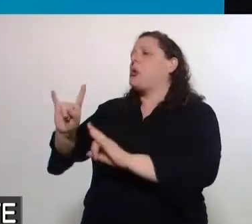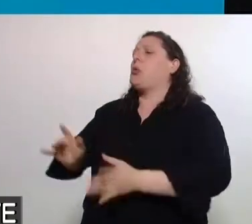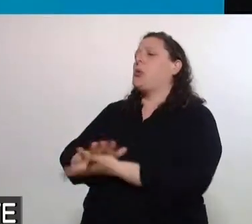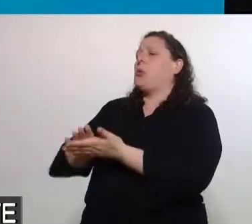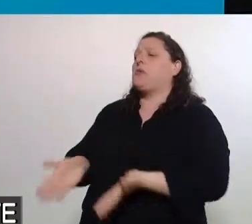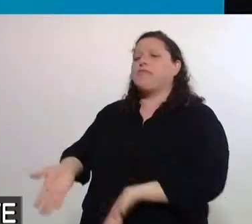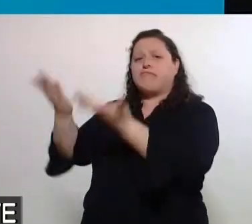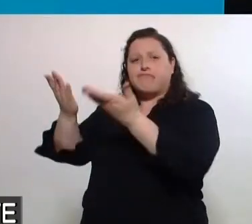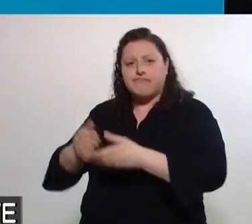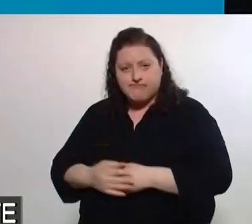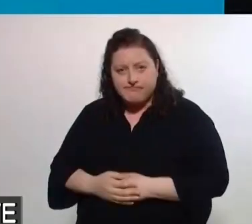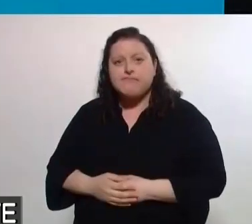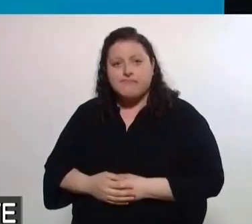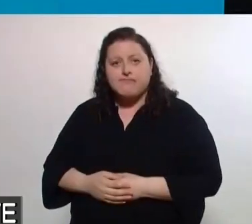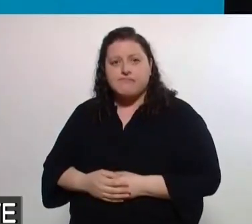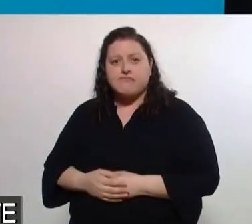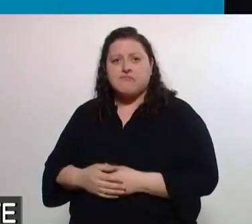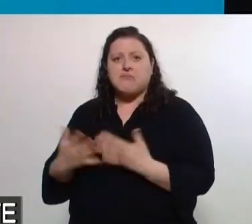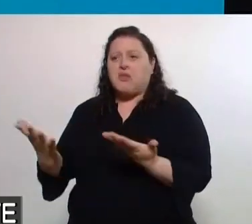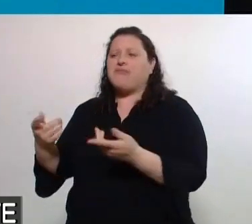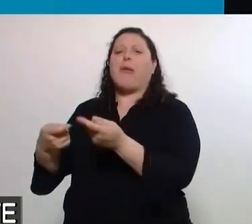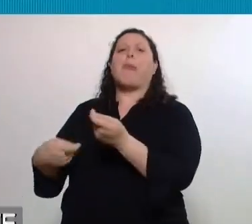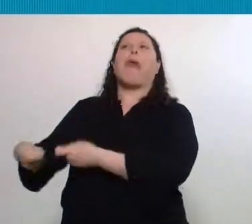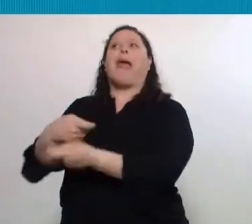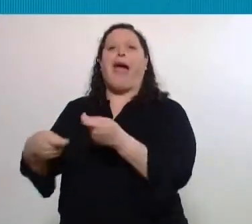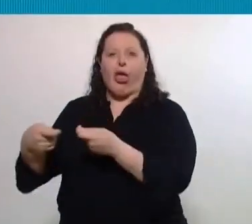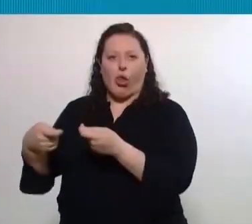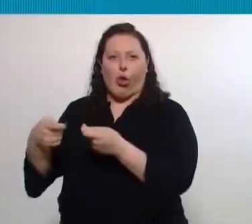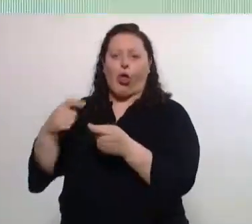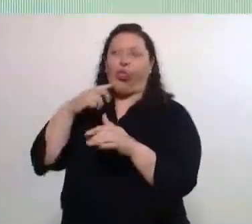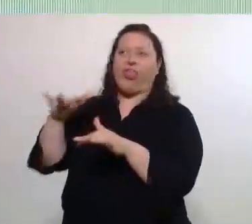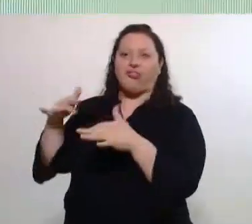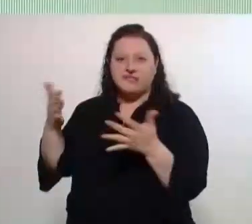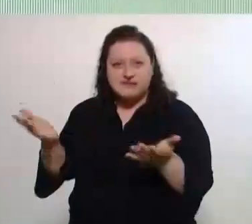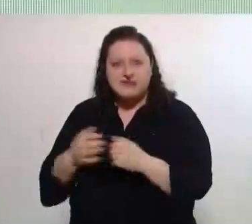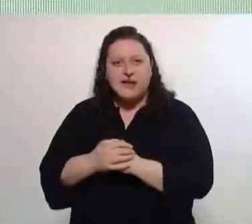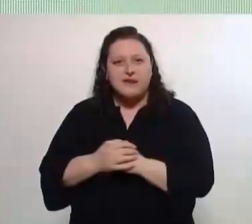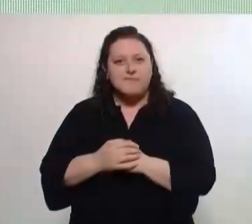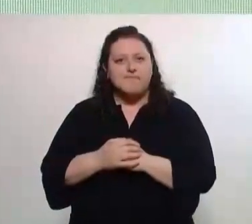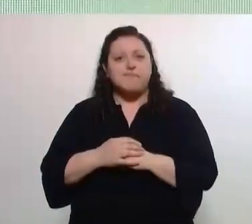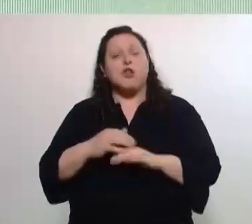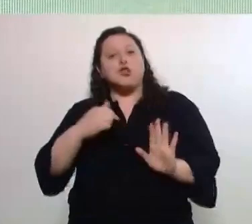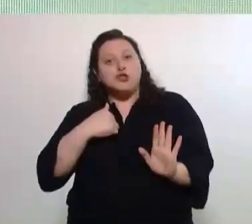a la suerte del mercado, dicen. Y ahí yo les preguntaría